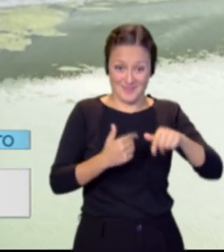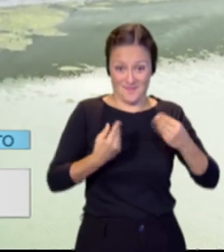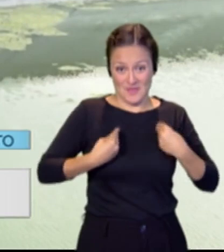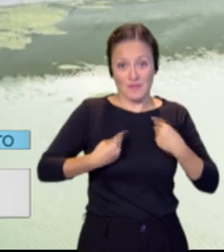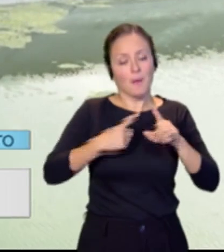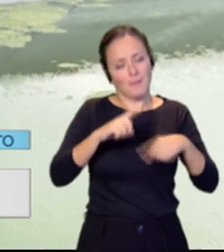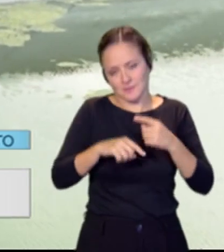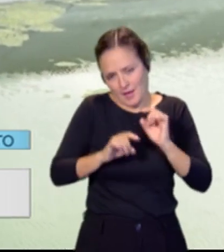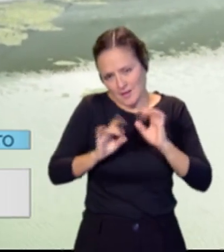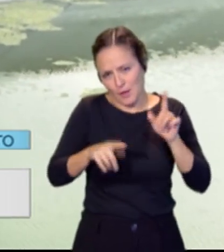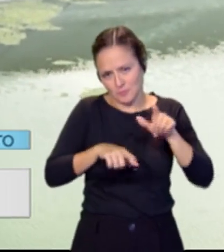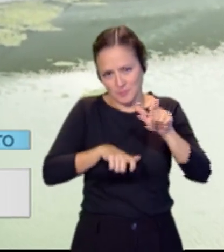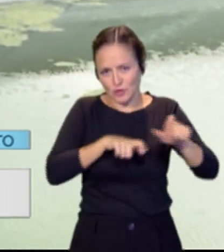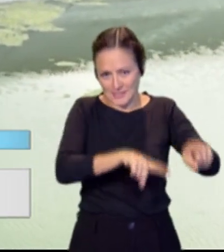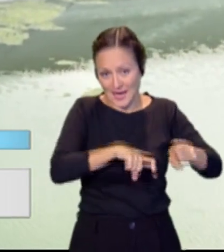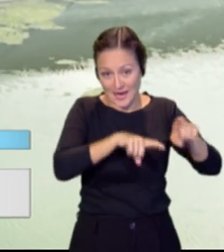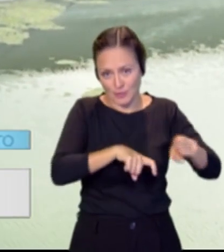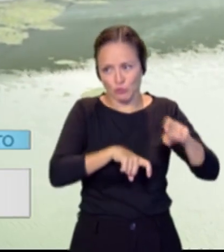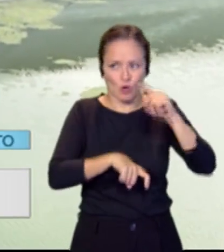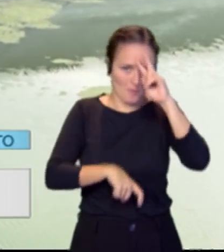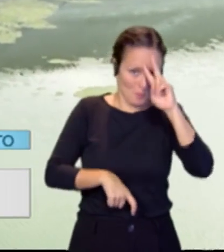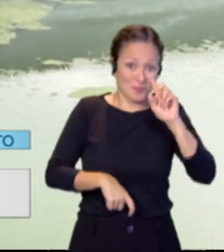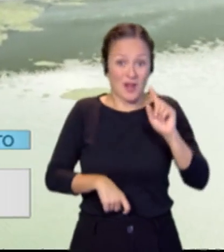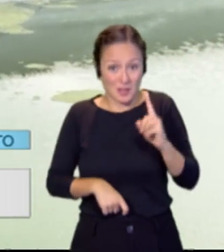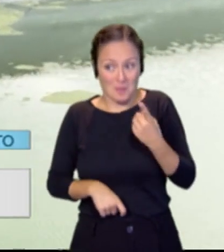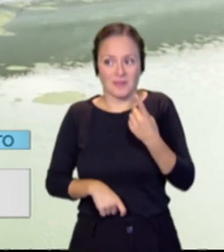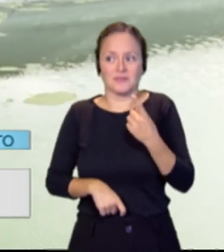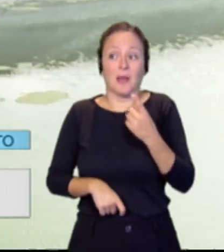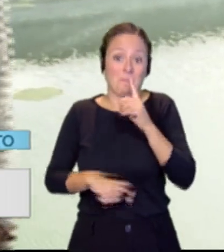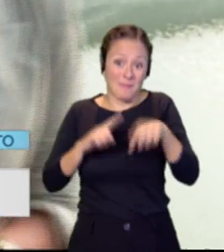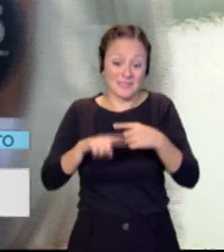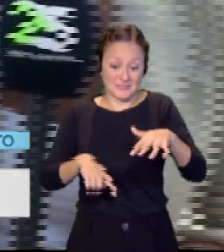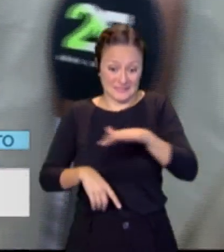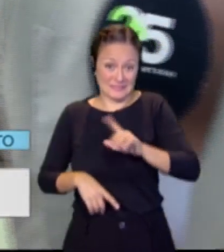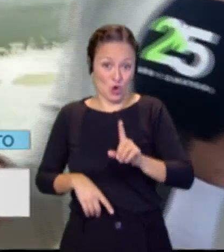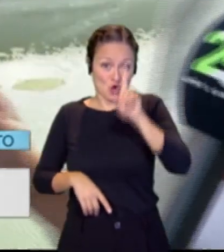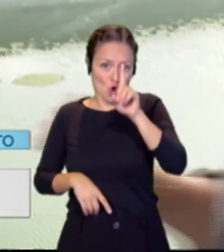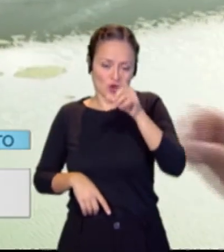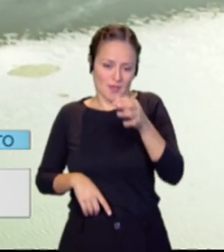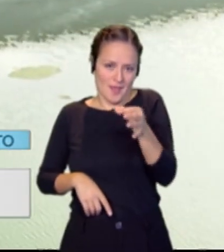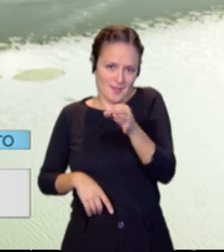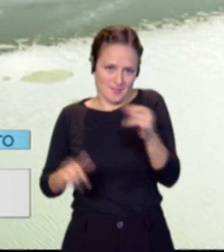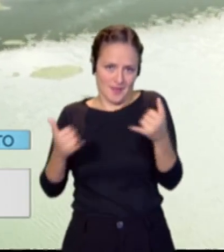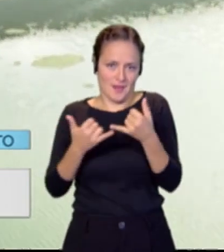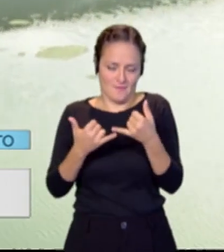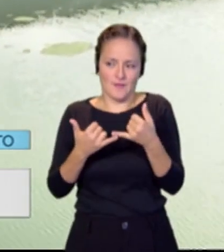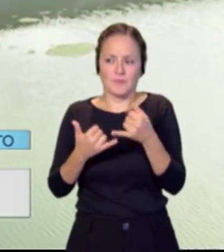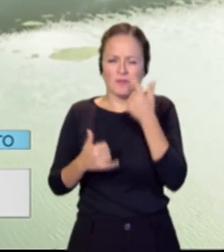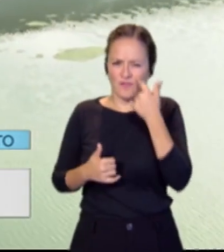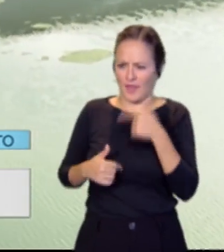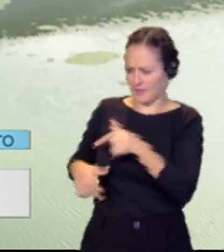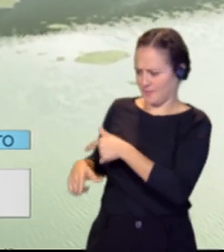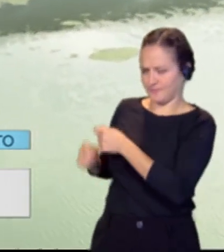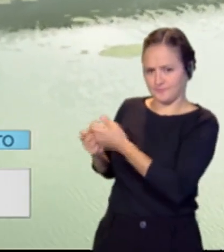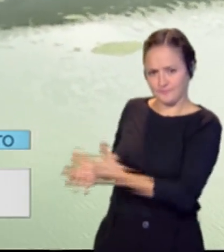por supuesto, de los agricultores de toda la isla, más de esta zona norte de la comarca de la isla de Tenerife. Fíjate, nos hemos